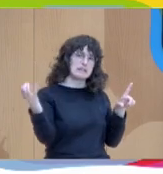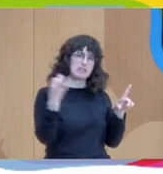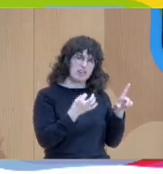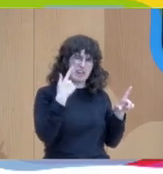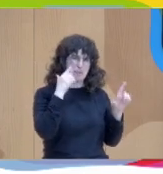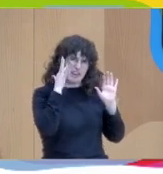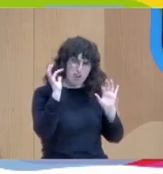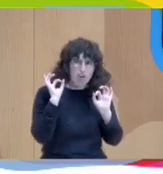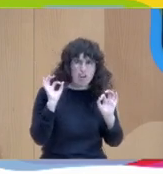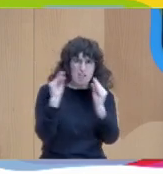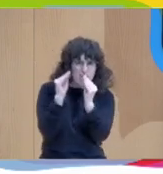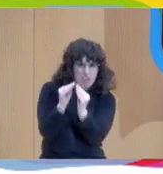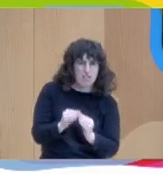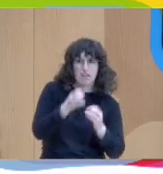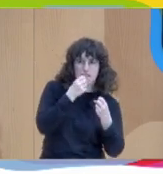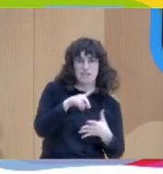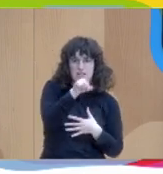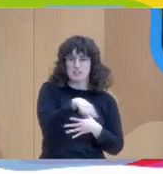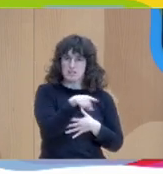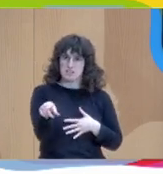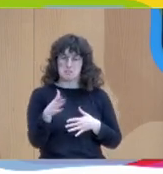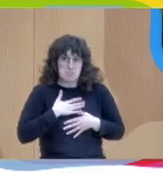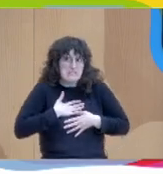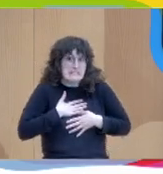para mí eso ha sido como la gran